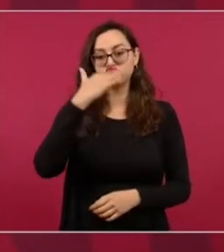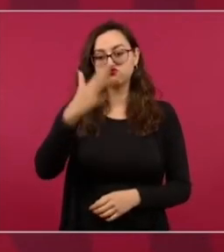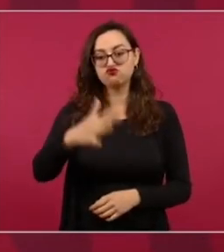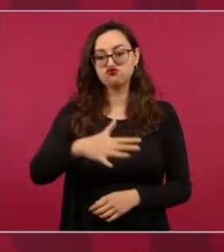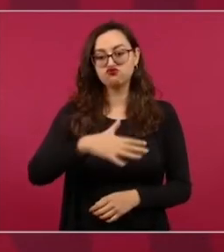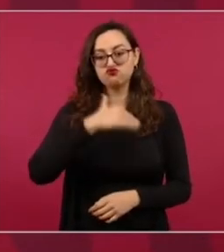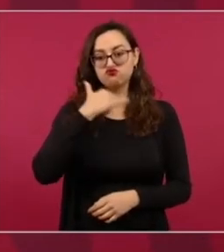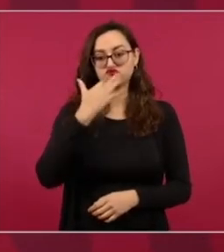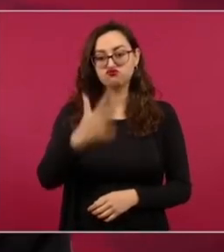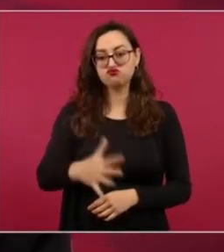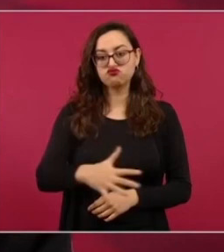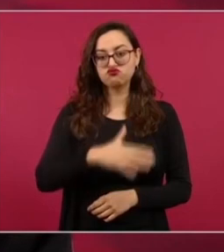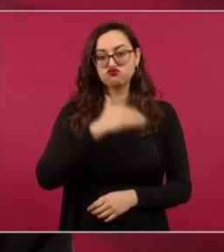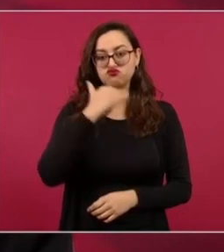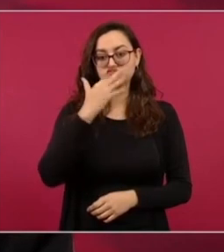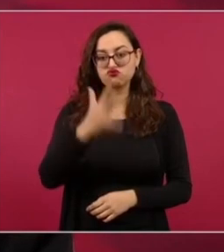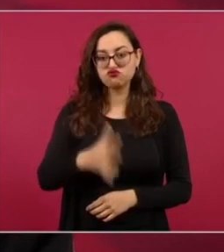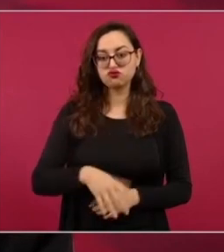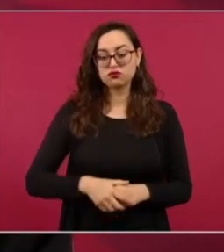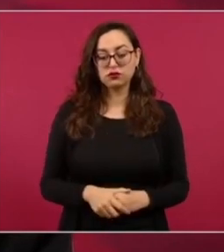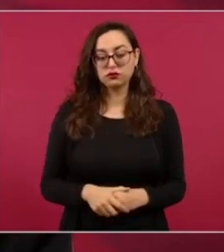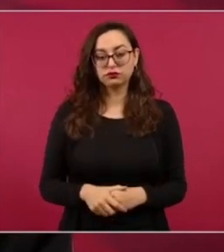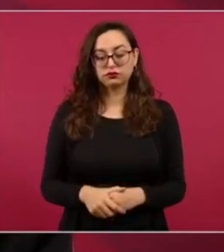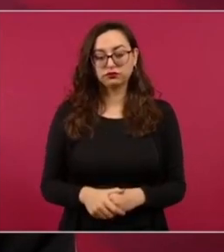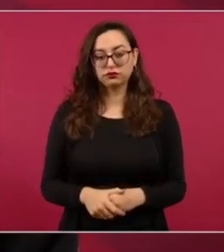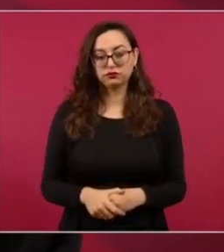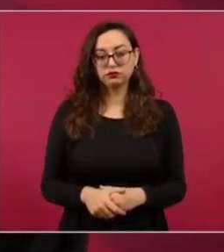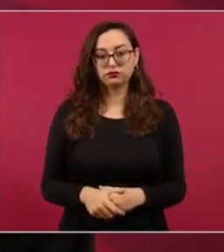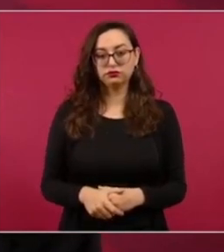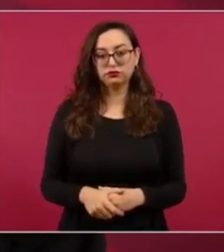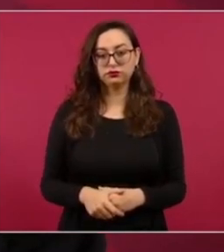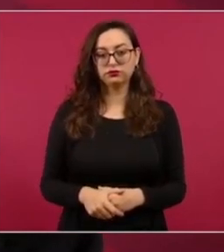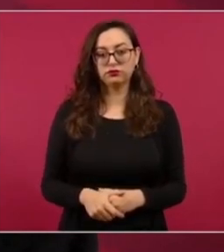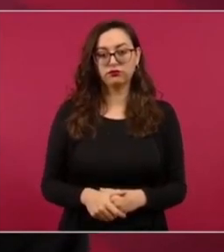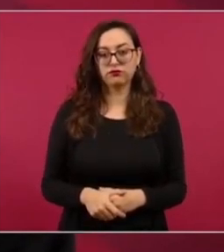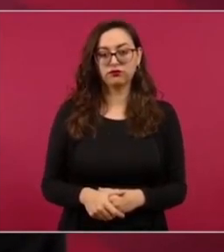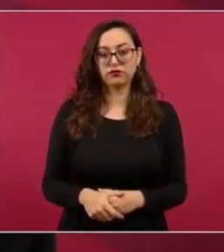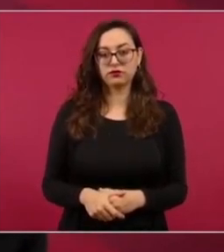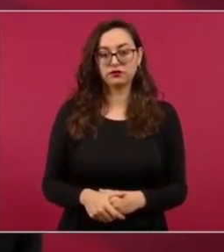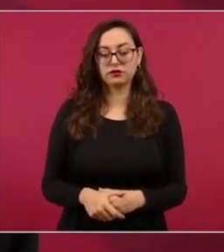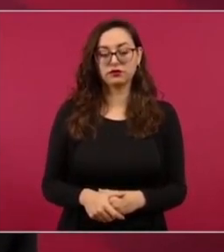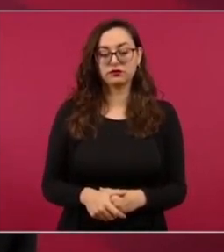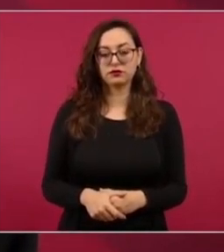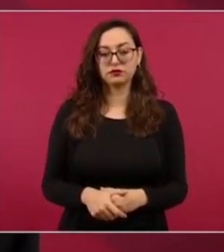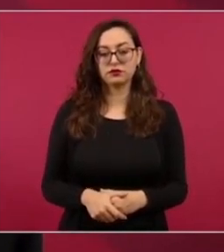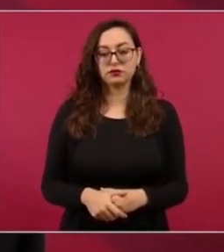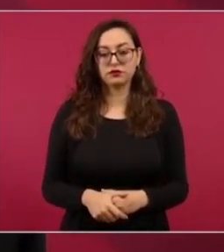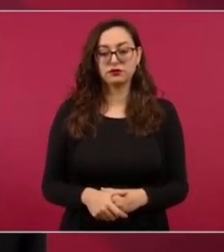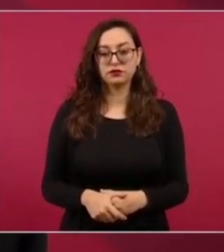el peor de los males